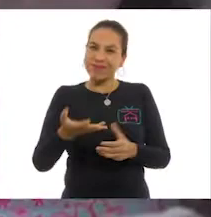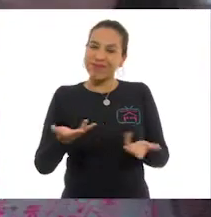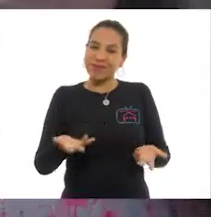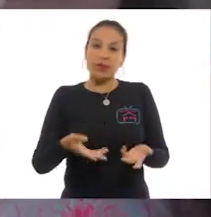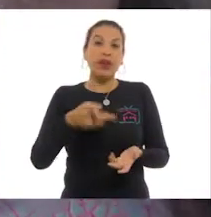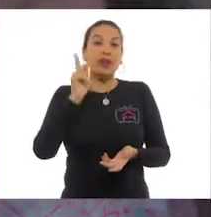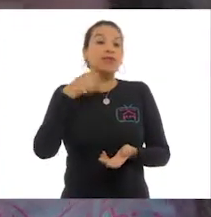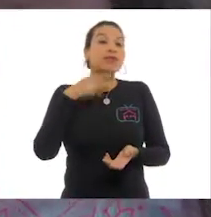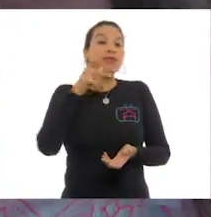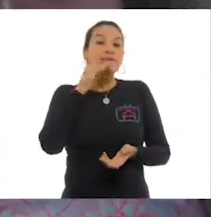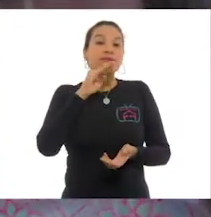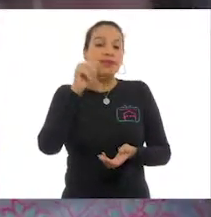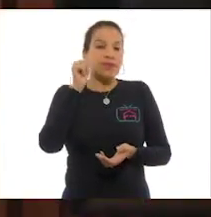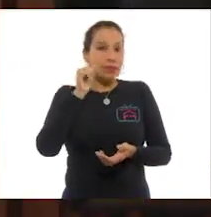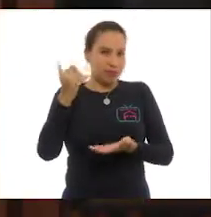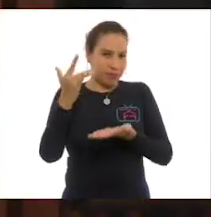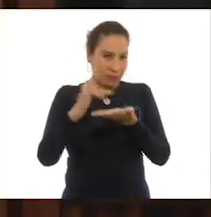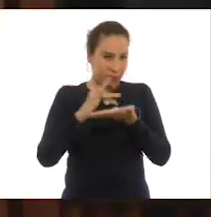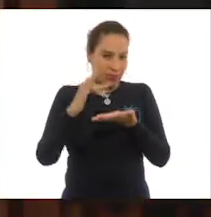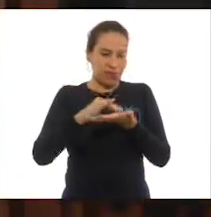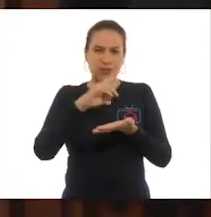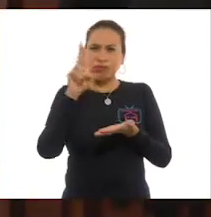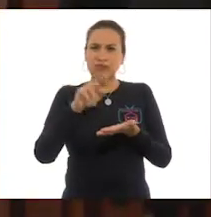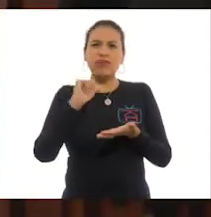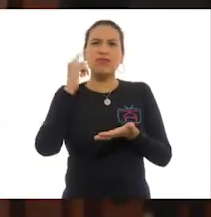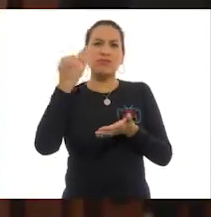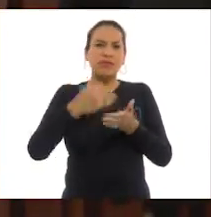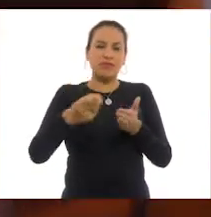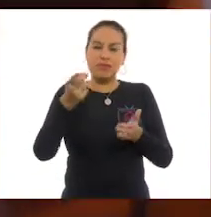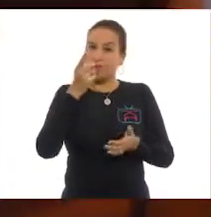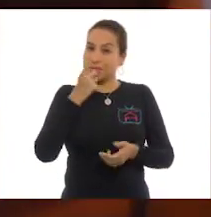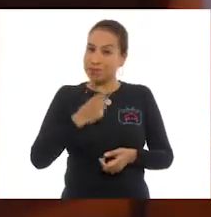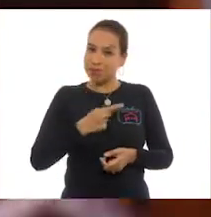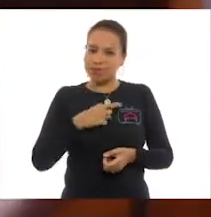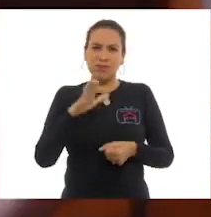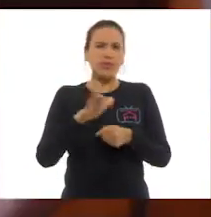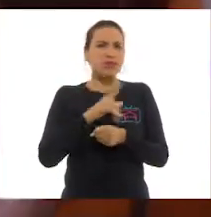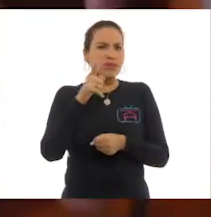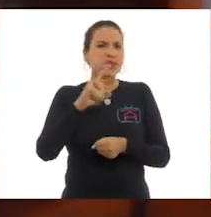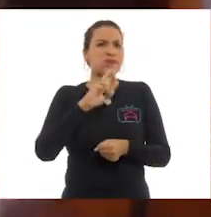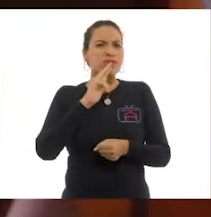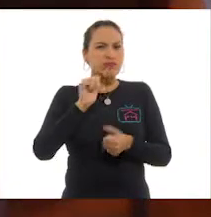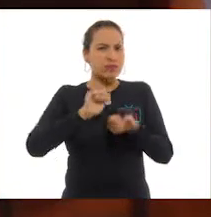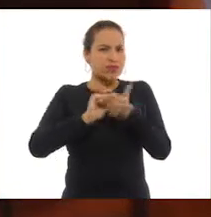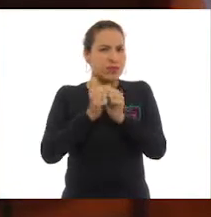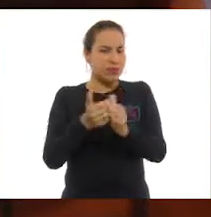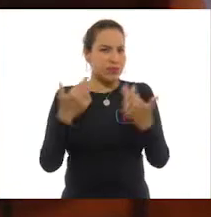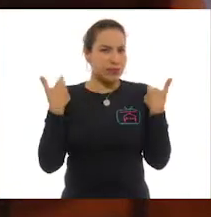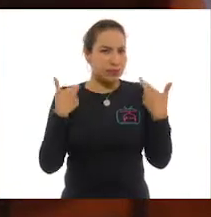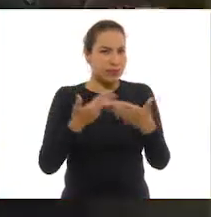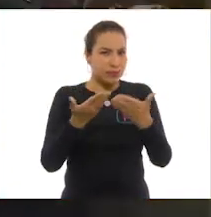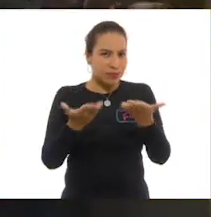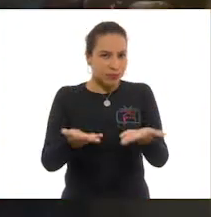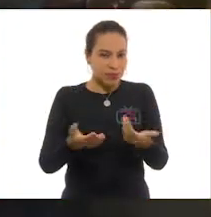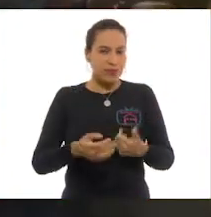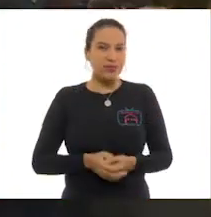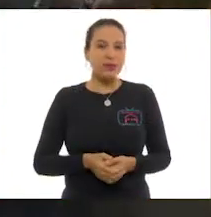Y aunque mis papás siempre me apoyaban, nunca faltó quien me dijera, ¿por qué mejor no te conviertes en maestra?